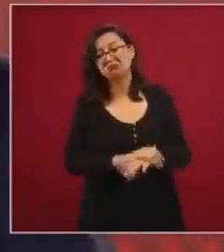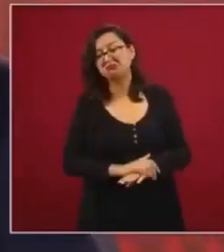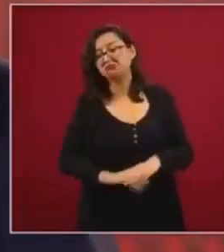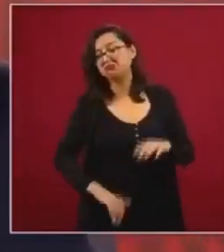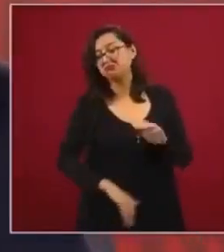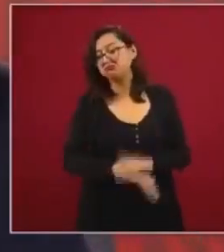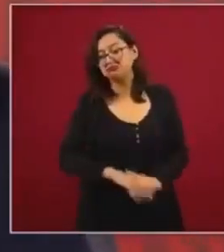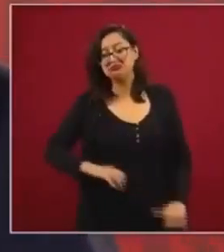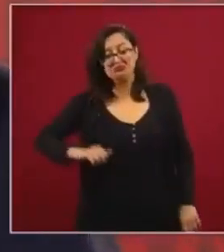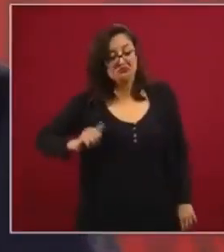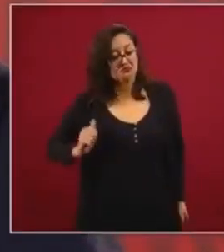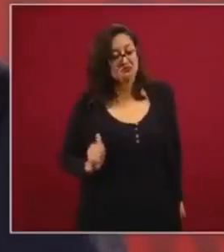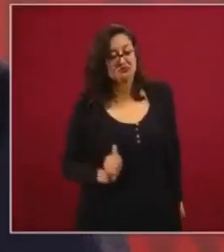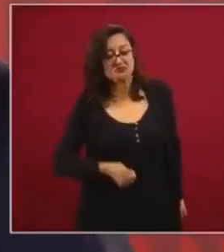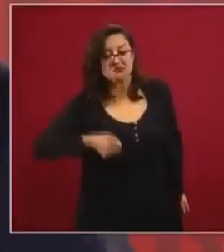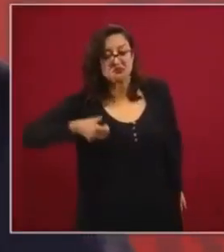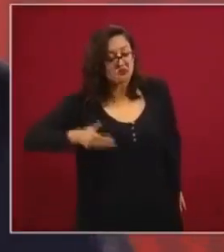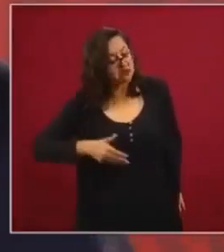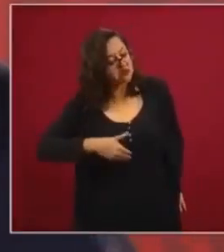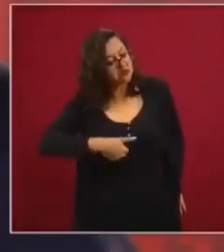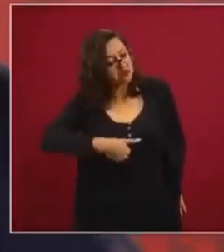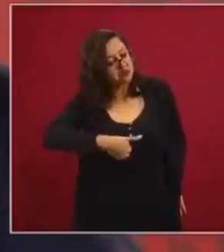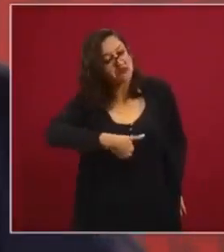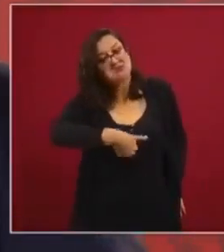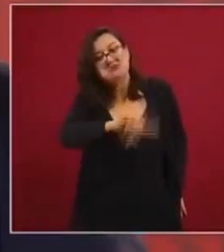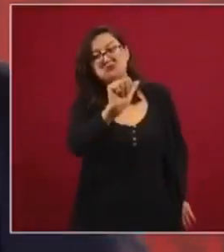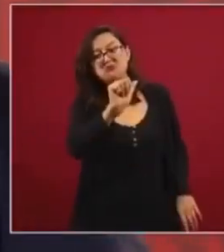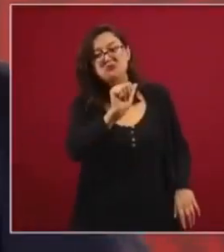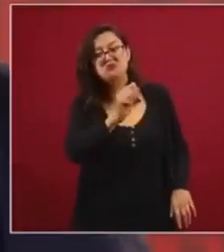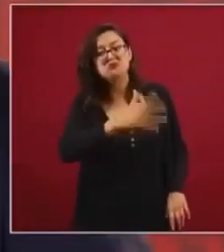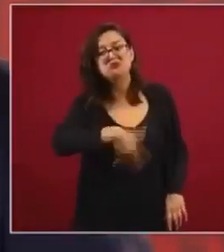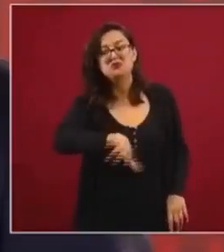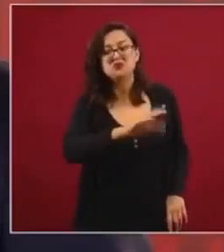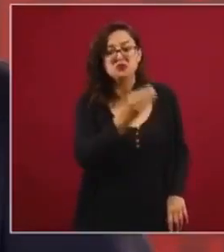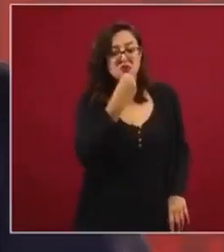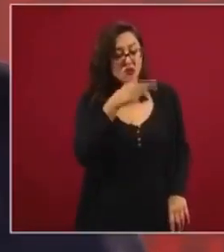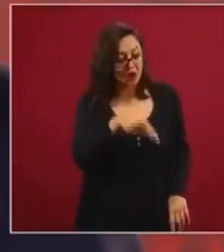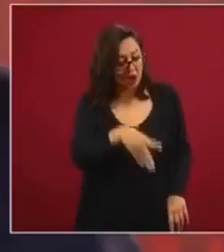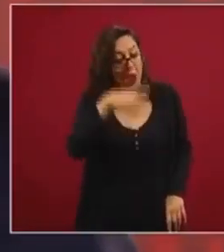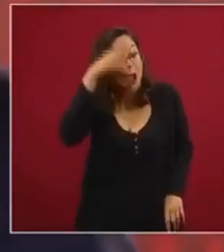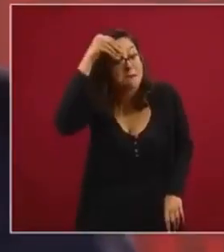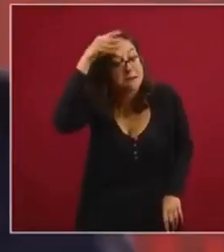vete tú a buscar tu comida, aprende.